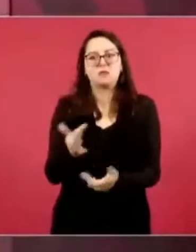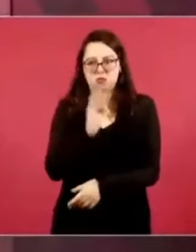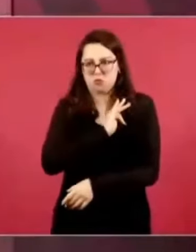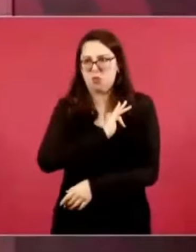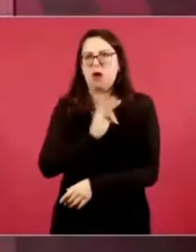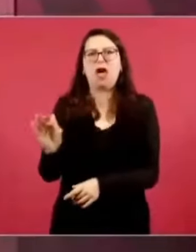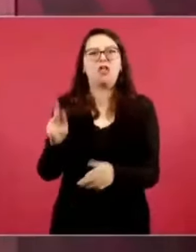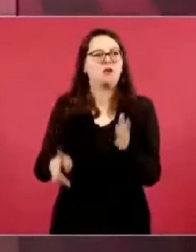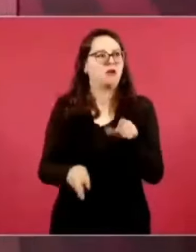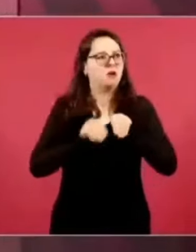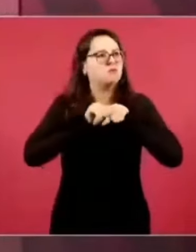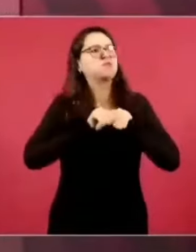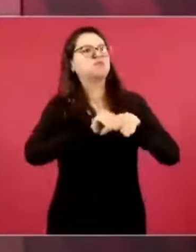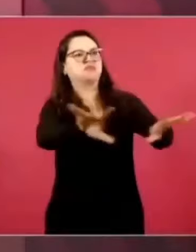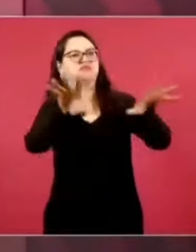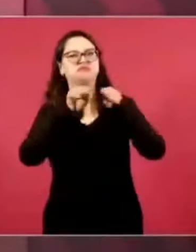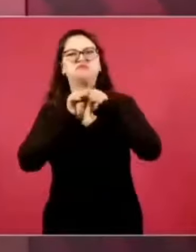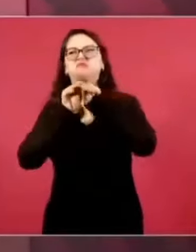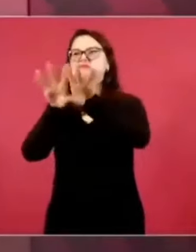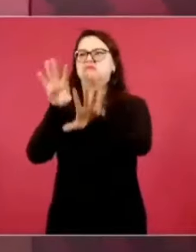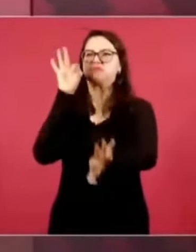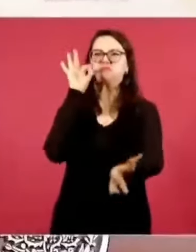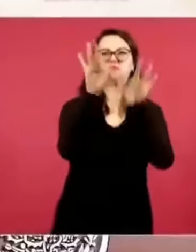a la gente